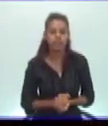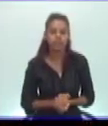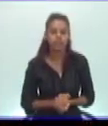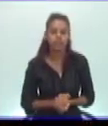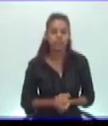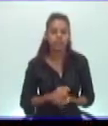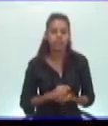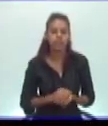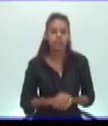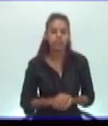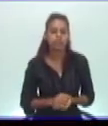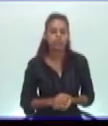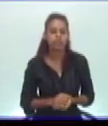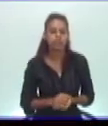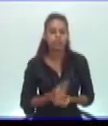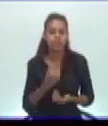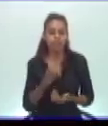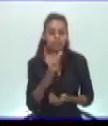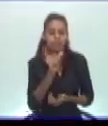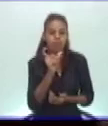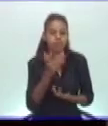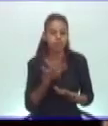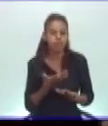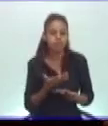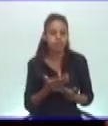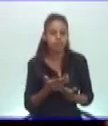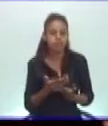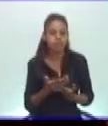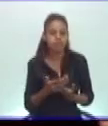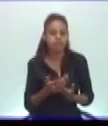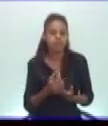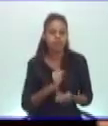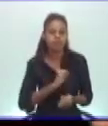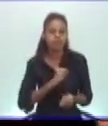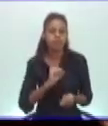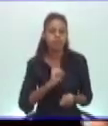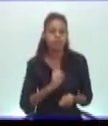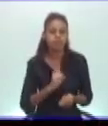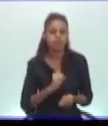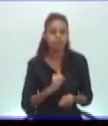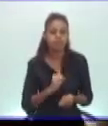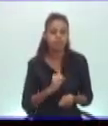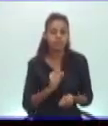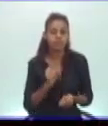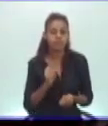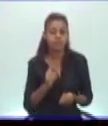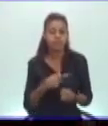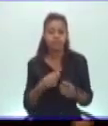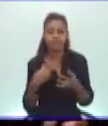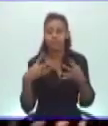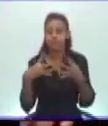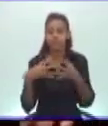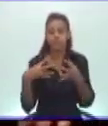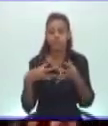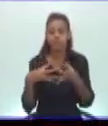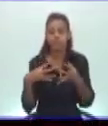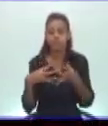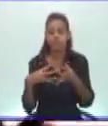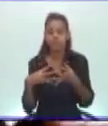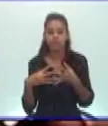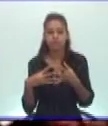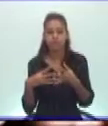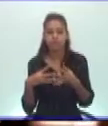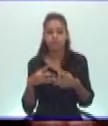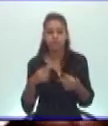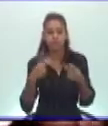Esas dos palabras, en mi apreciación, transmiten la motivación más grande de todos los